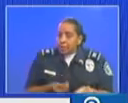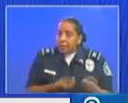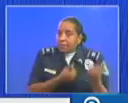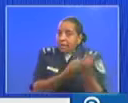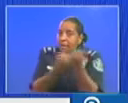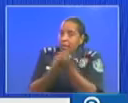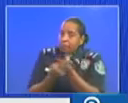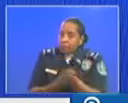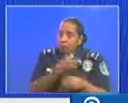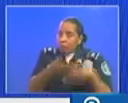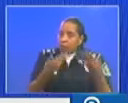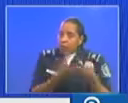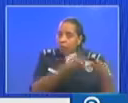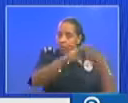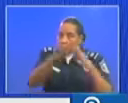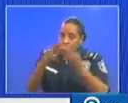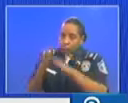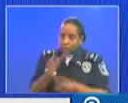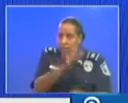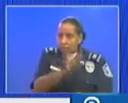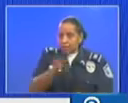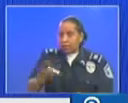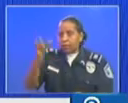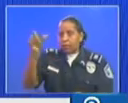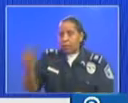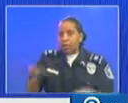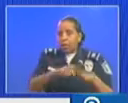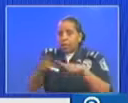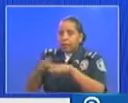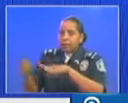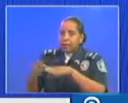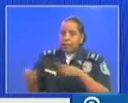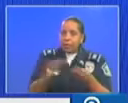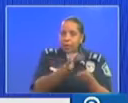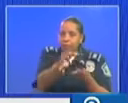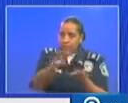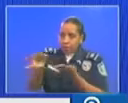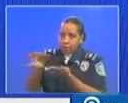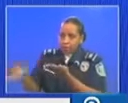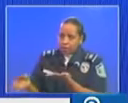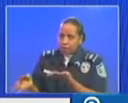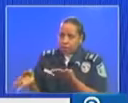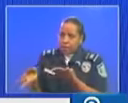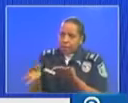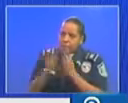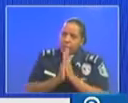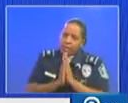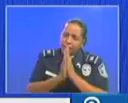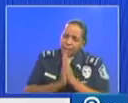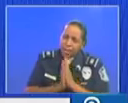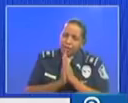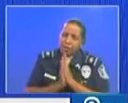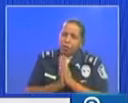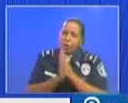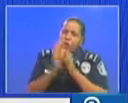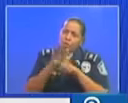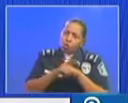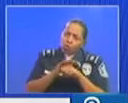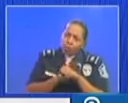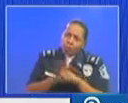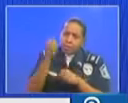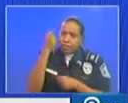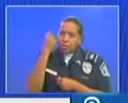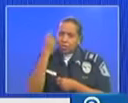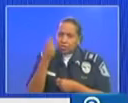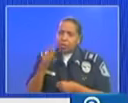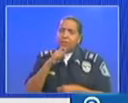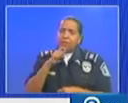definitivamente es que le pedimos un poco de compresión a la comunidad sabemos que es difícil pero a partir de